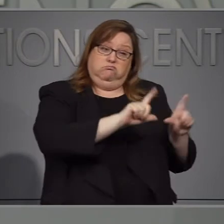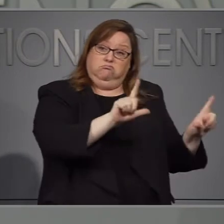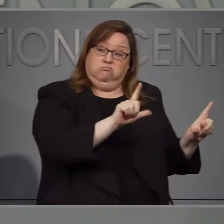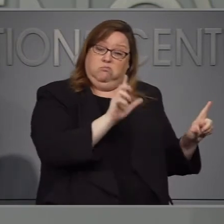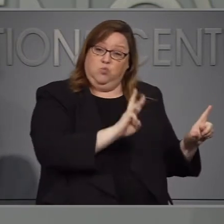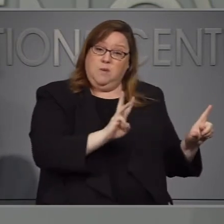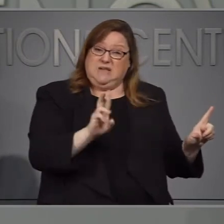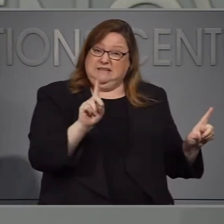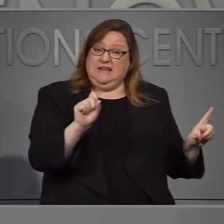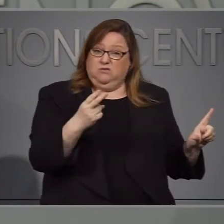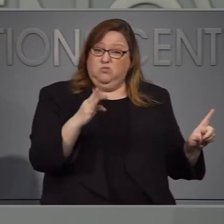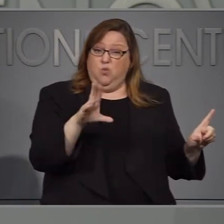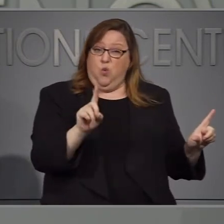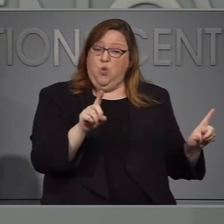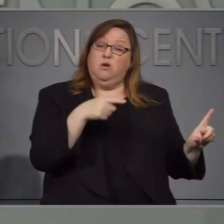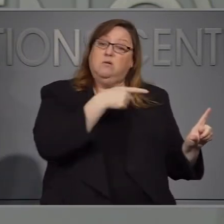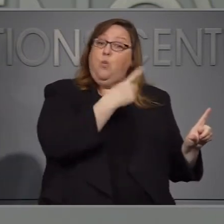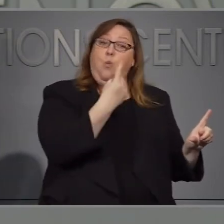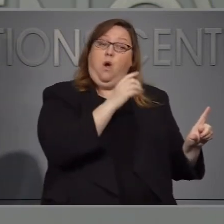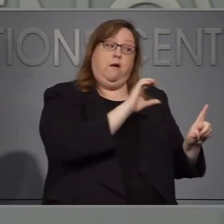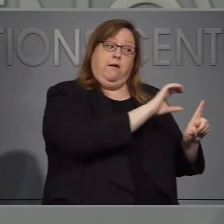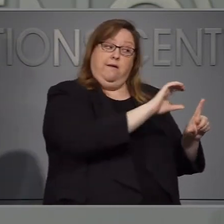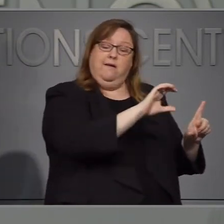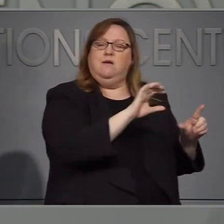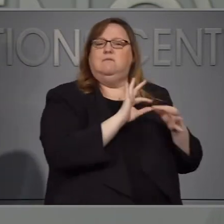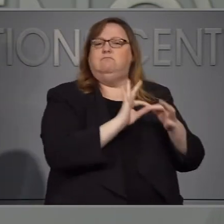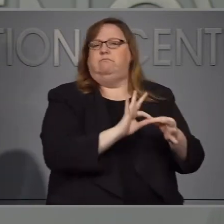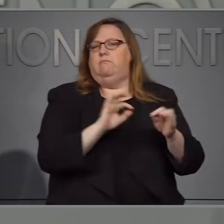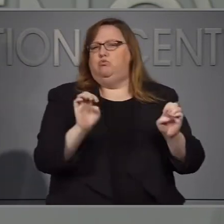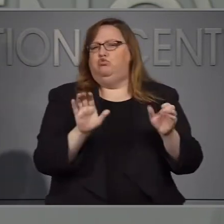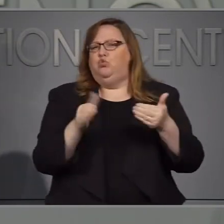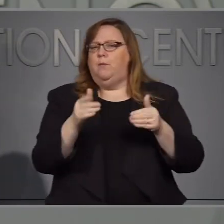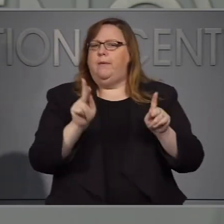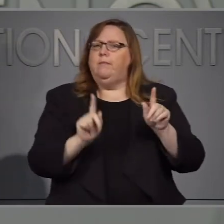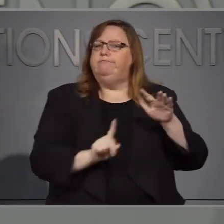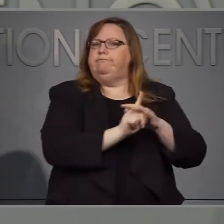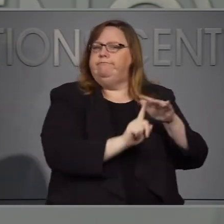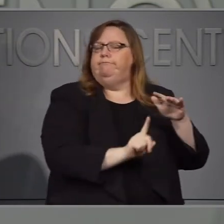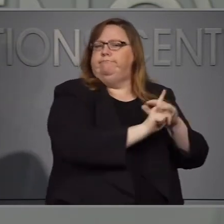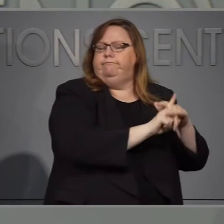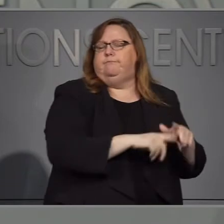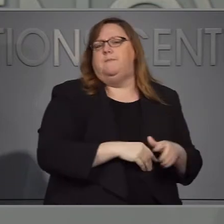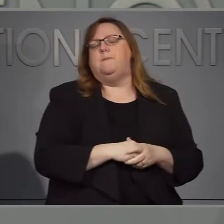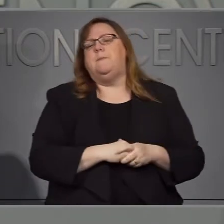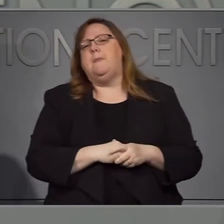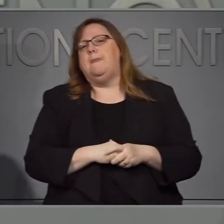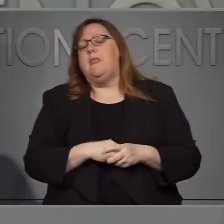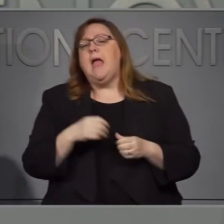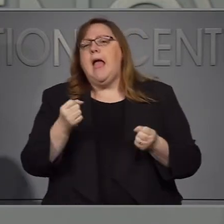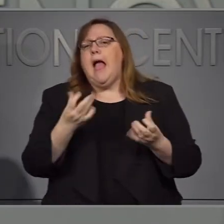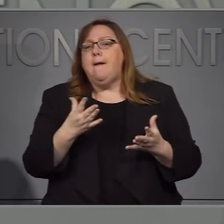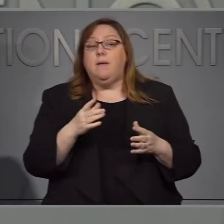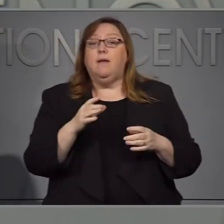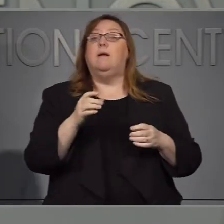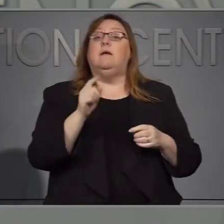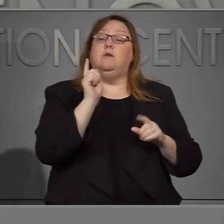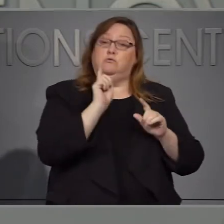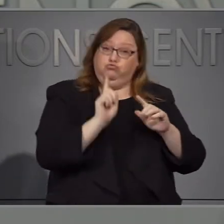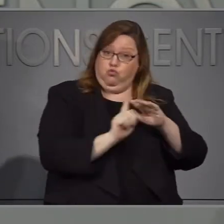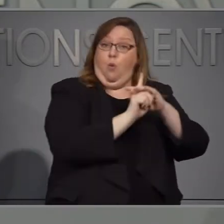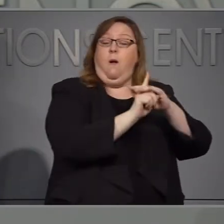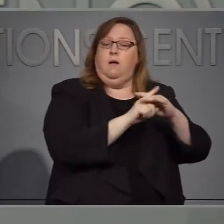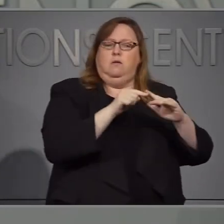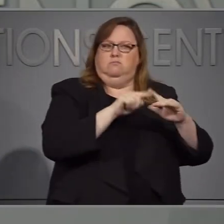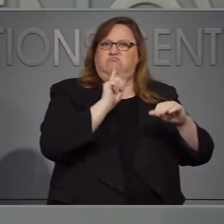reportamos en el portal todos los días es acerca de visitas a la sala de emergencias y que porcentaje de esas personas estamos viendo que